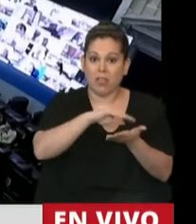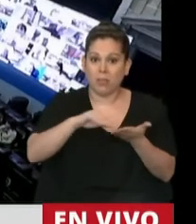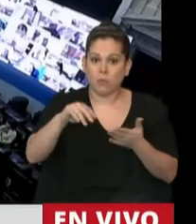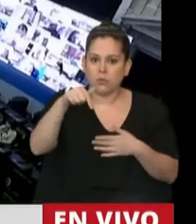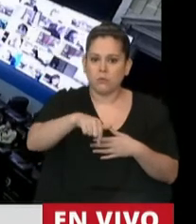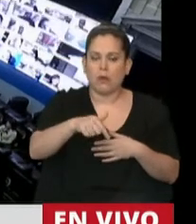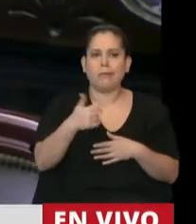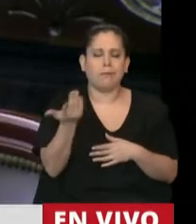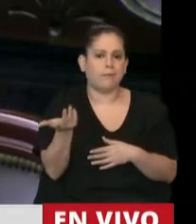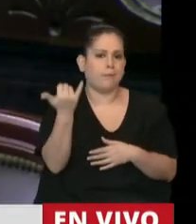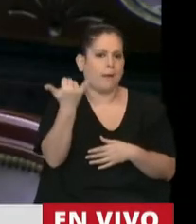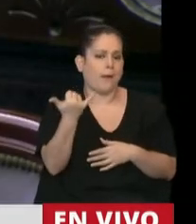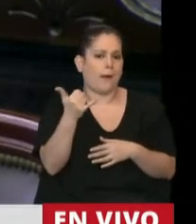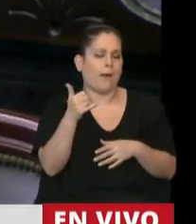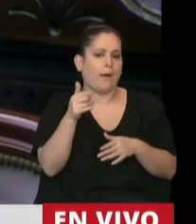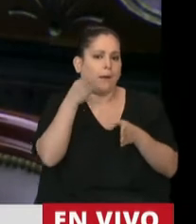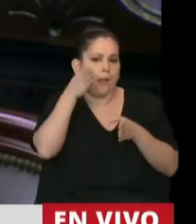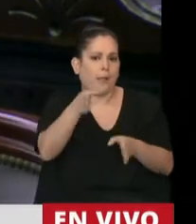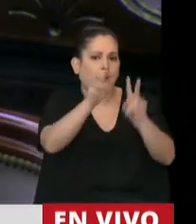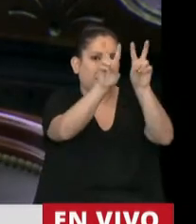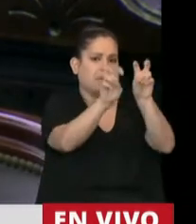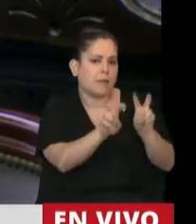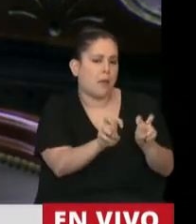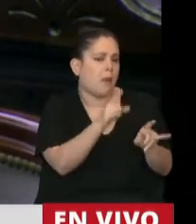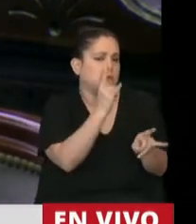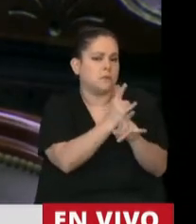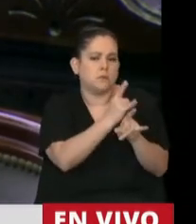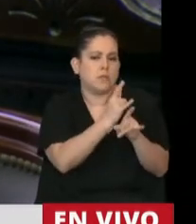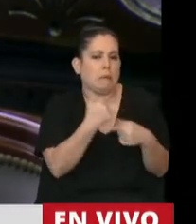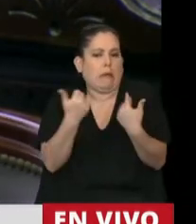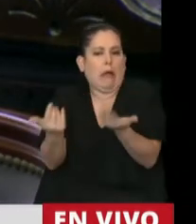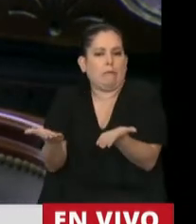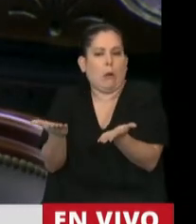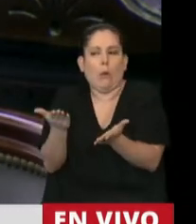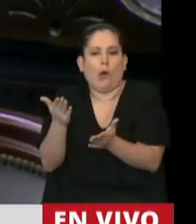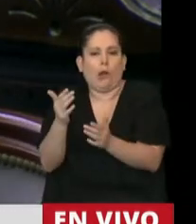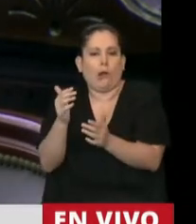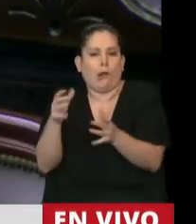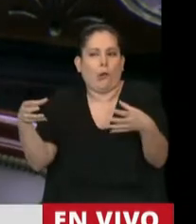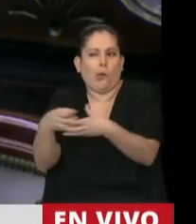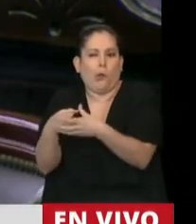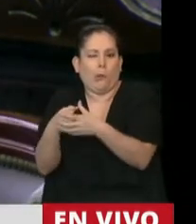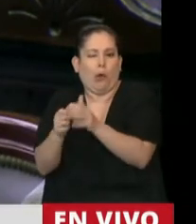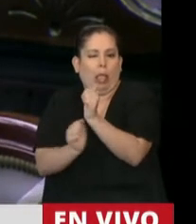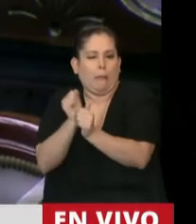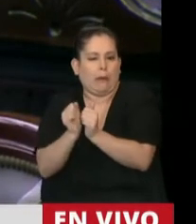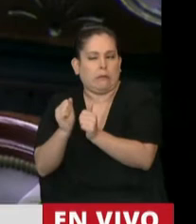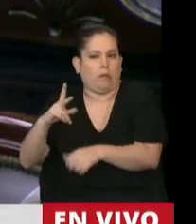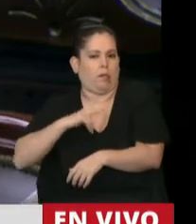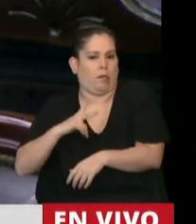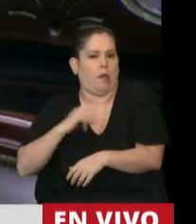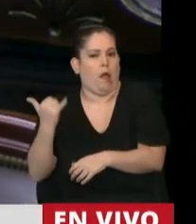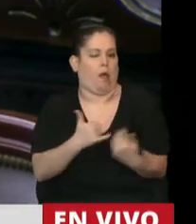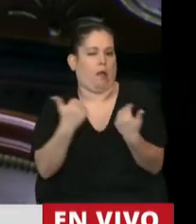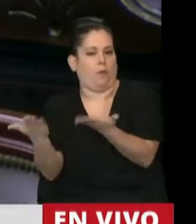a temas que muchos de ellos benefician a grandes grupos económicos. Por ejemplo, una de esas